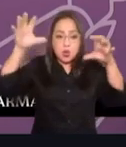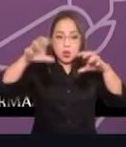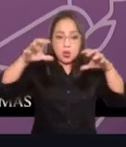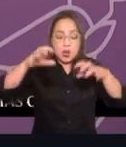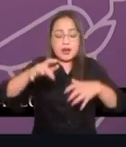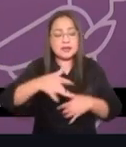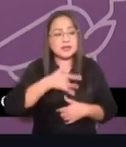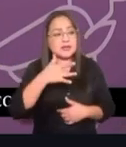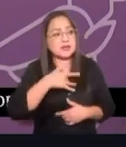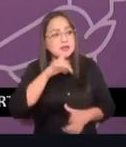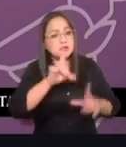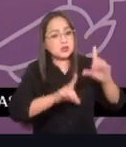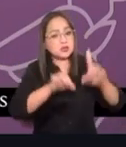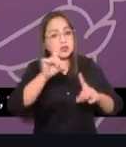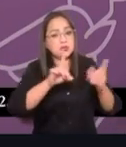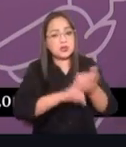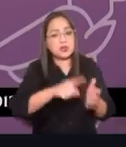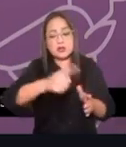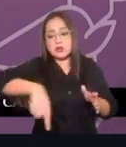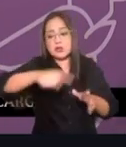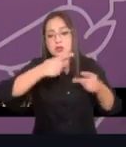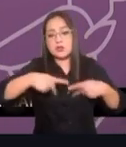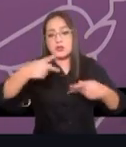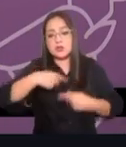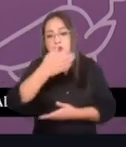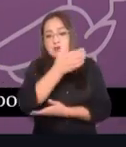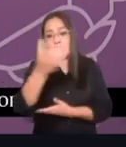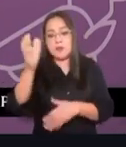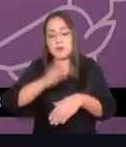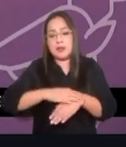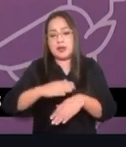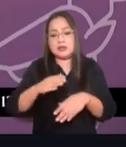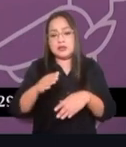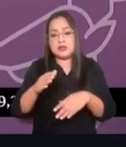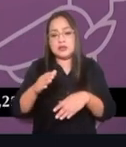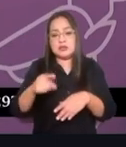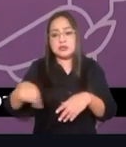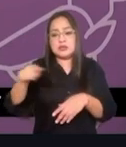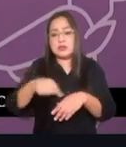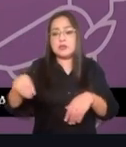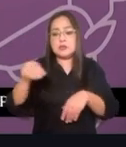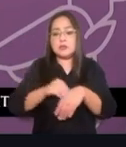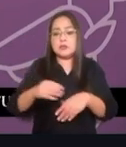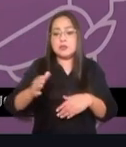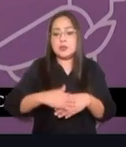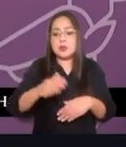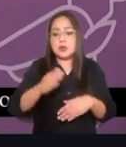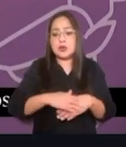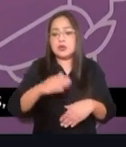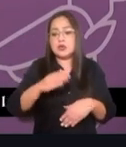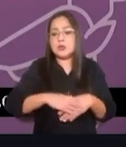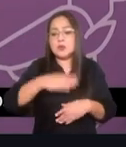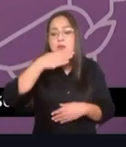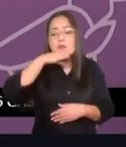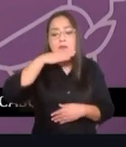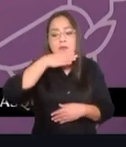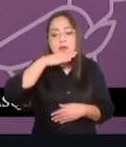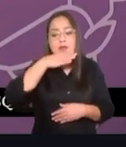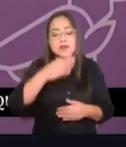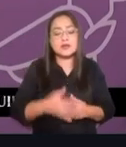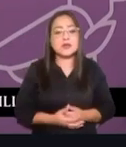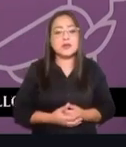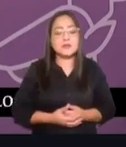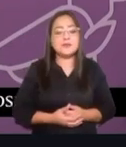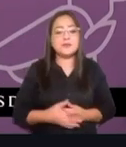en el sector agrícola, más con el establecimiento del cultivo del maíz, pues continuamos con el 30